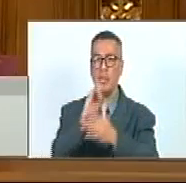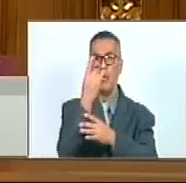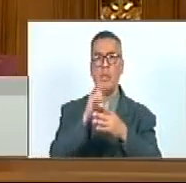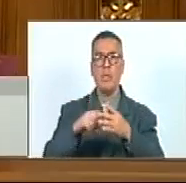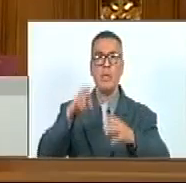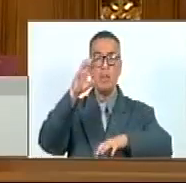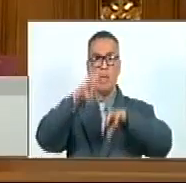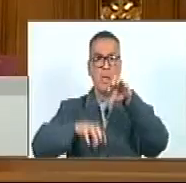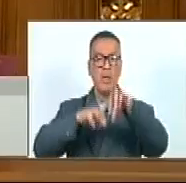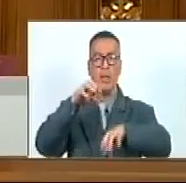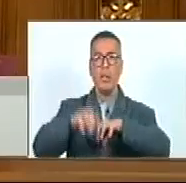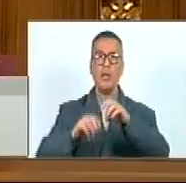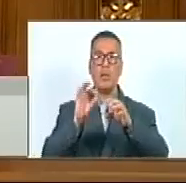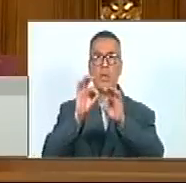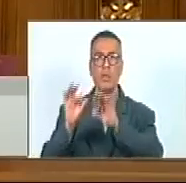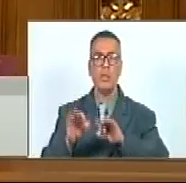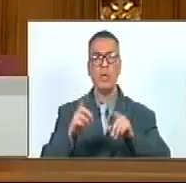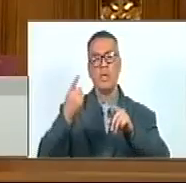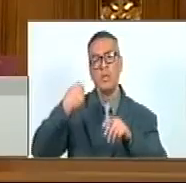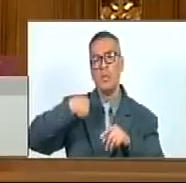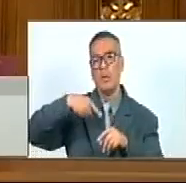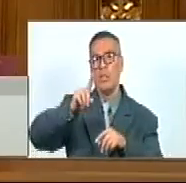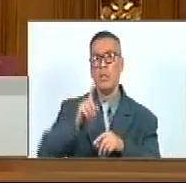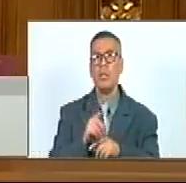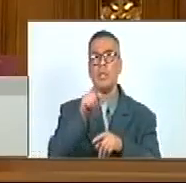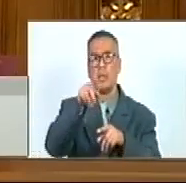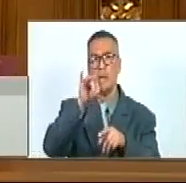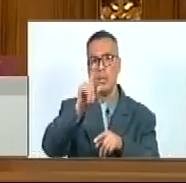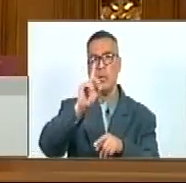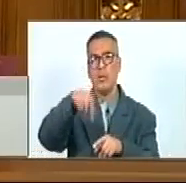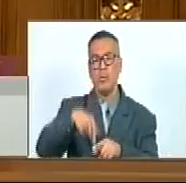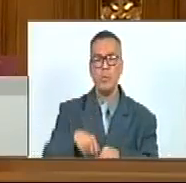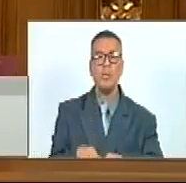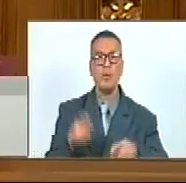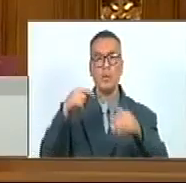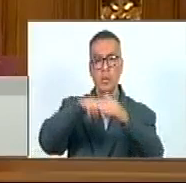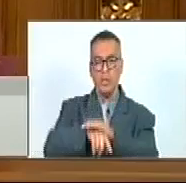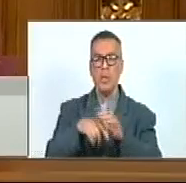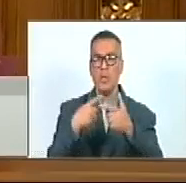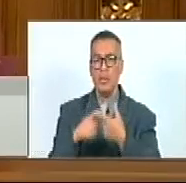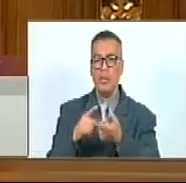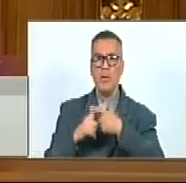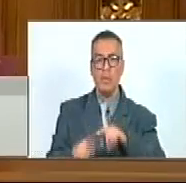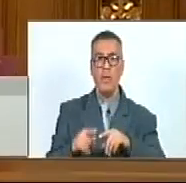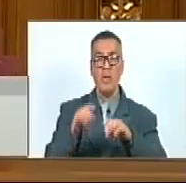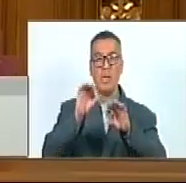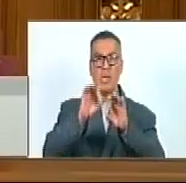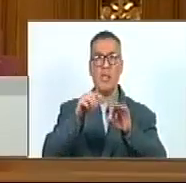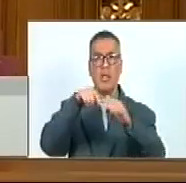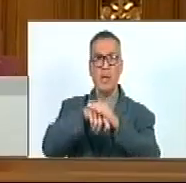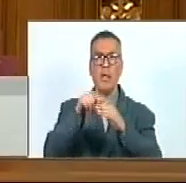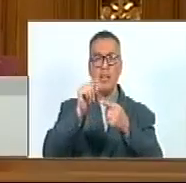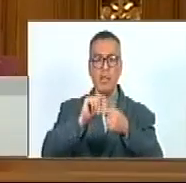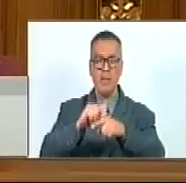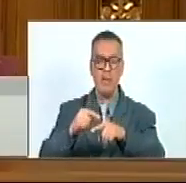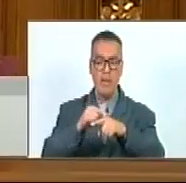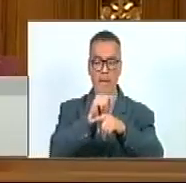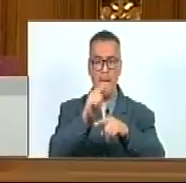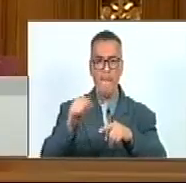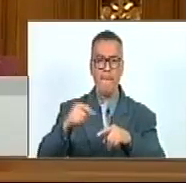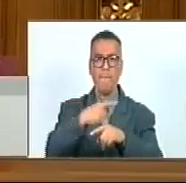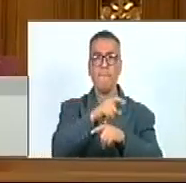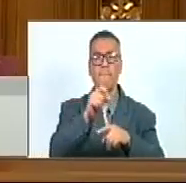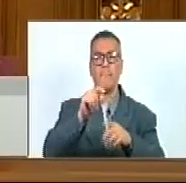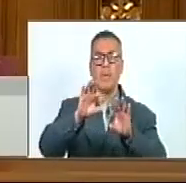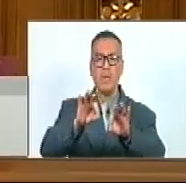Animales Y Microorganismos Existentes Así Como También Incluye La diferencia Genética Dentro De cada Especie Las